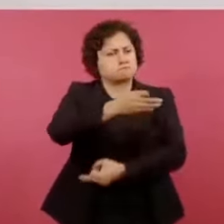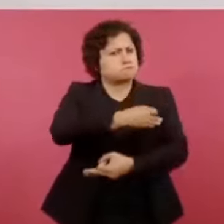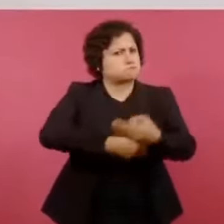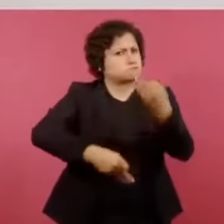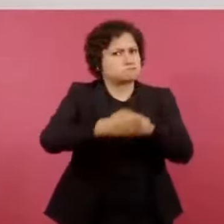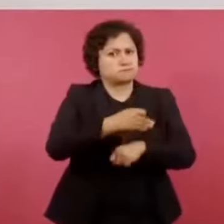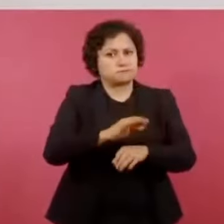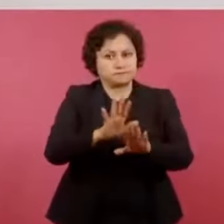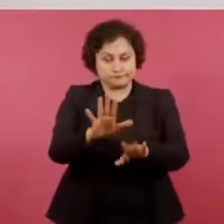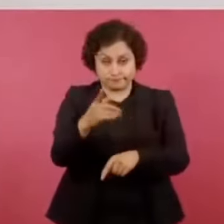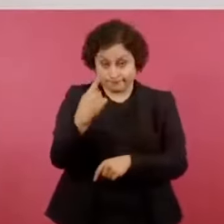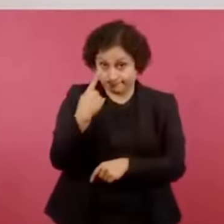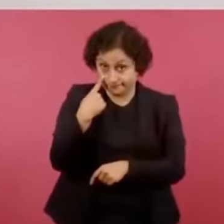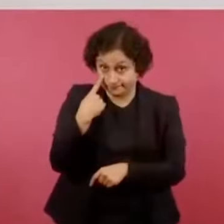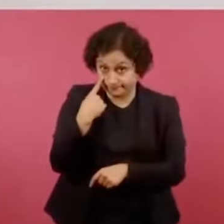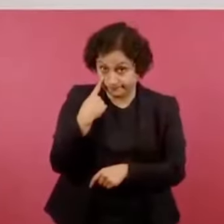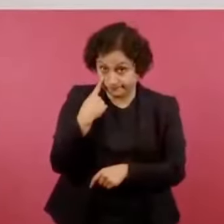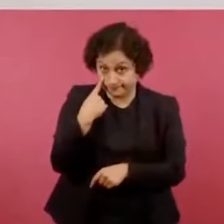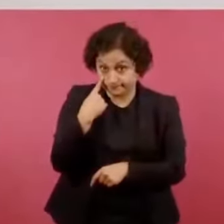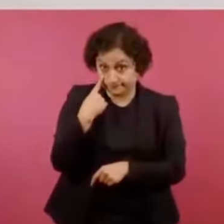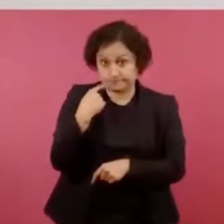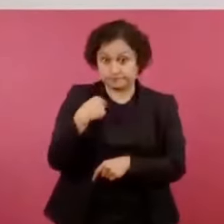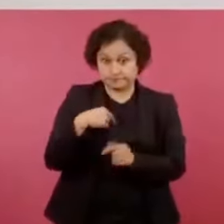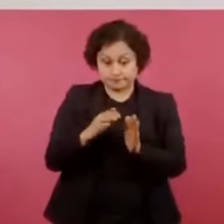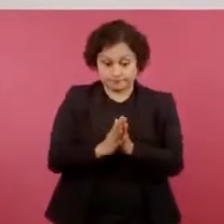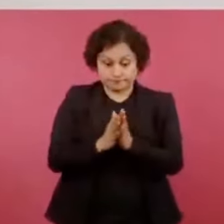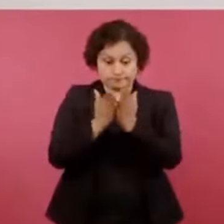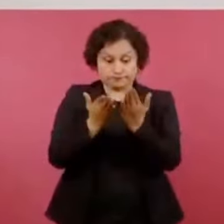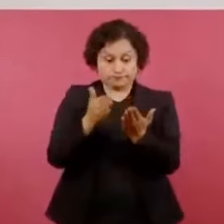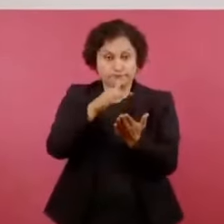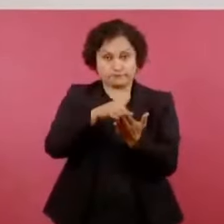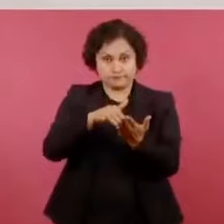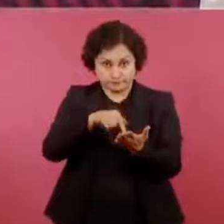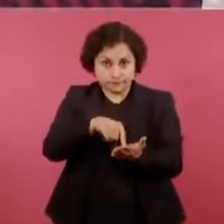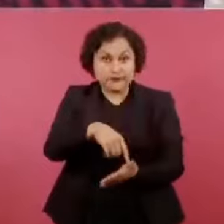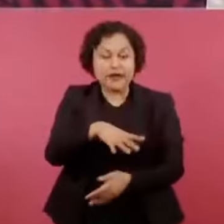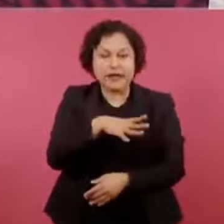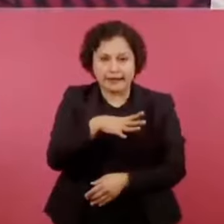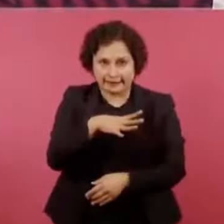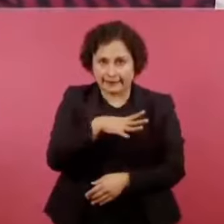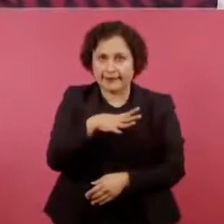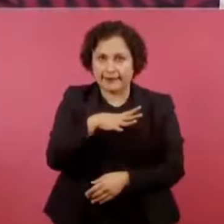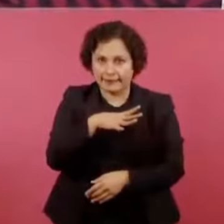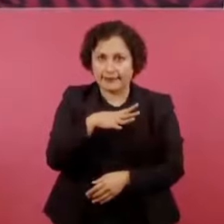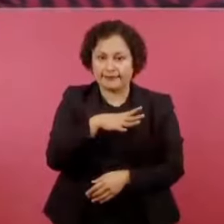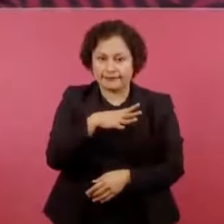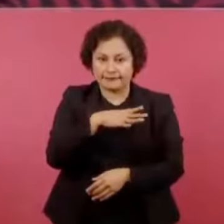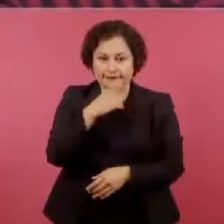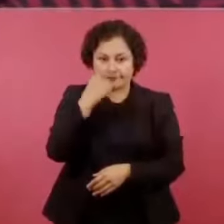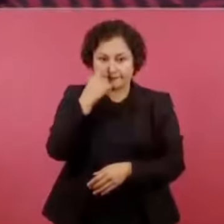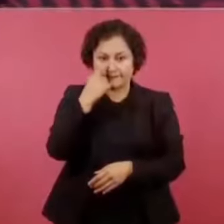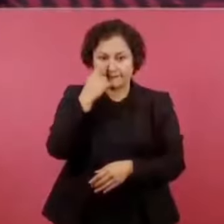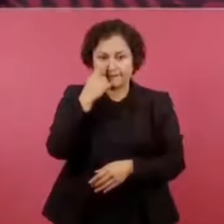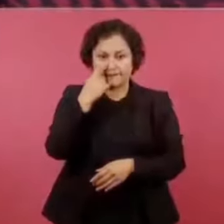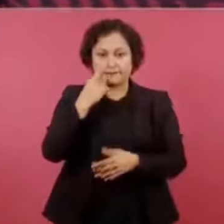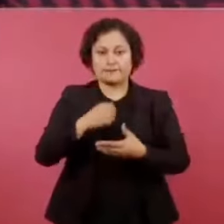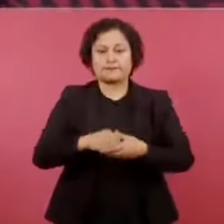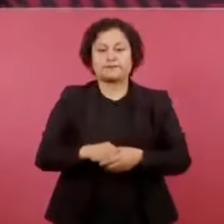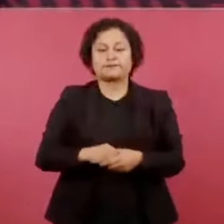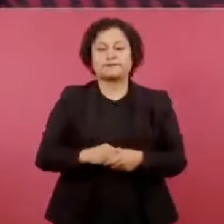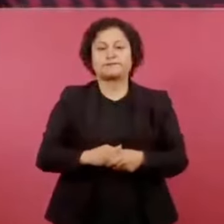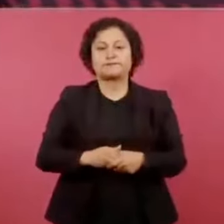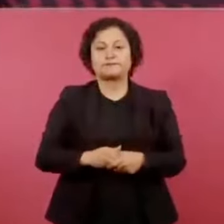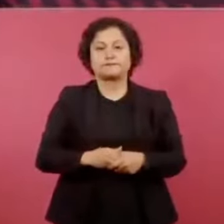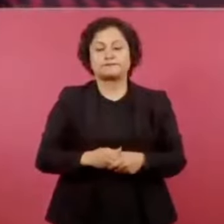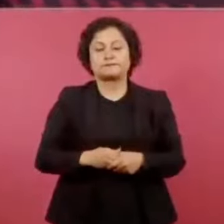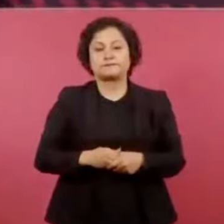fíjense aquí, lo tengo en el libro y me acuerdan sobre